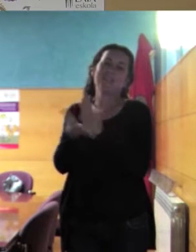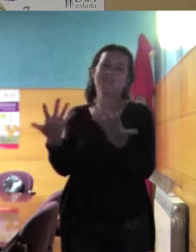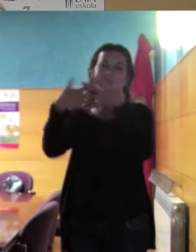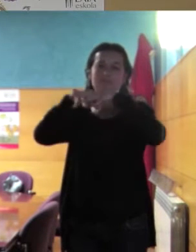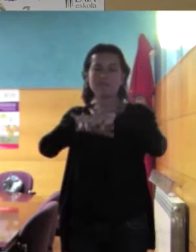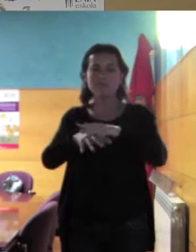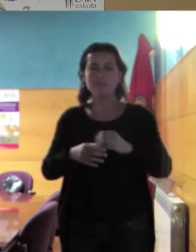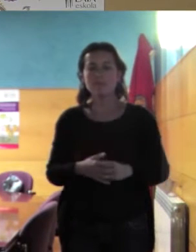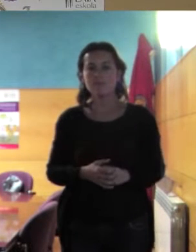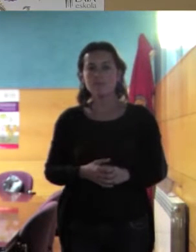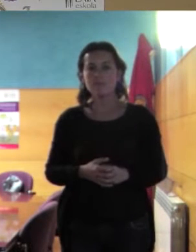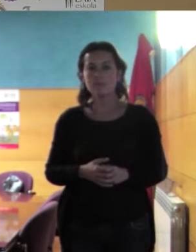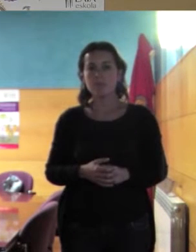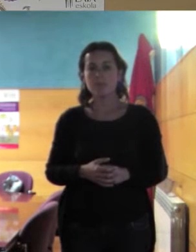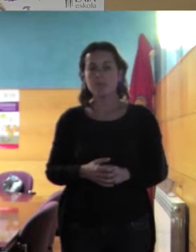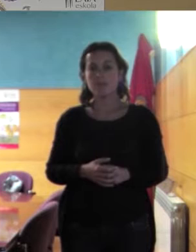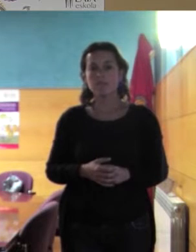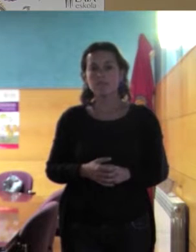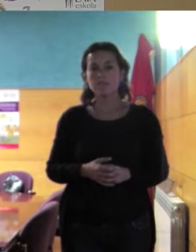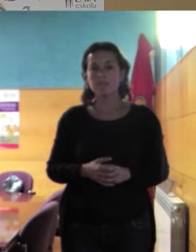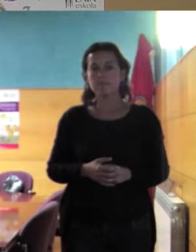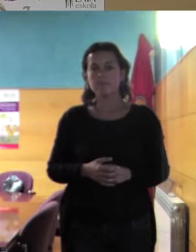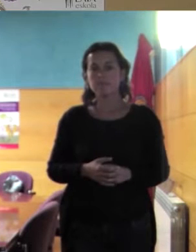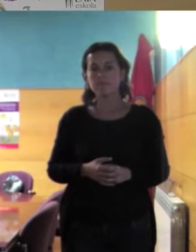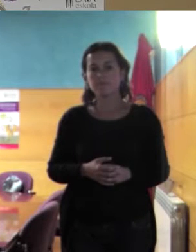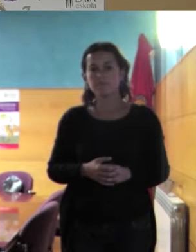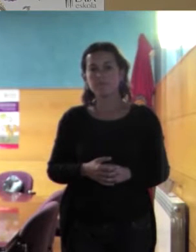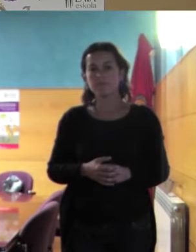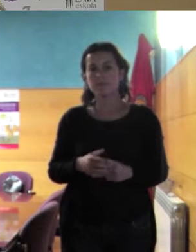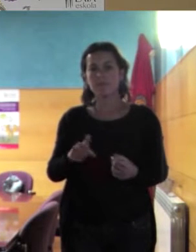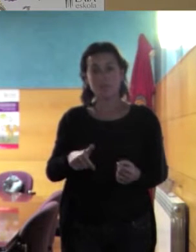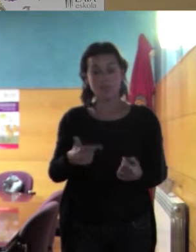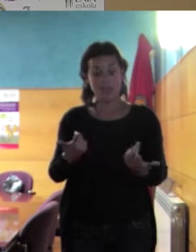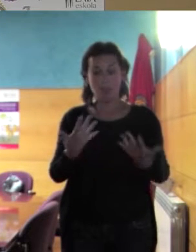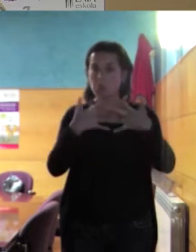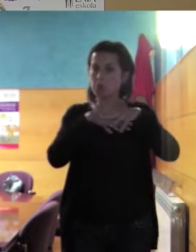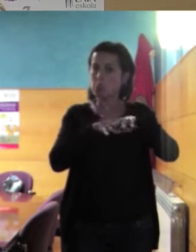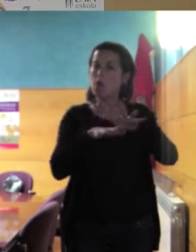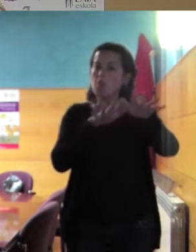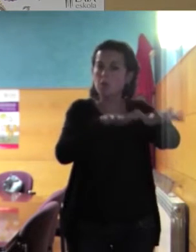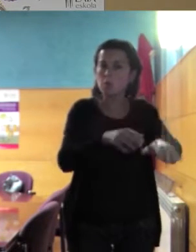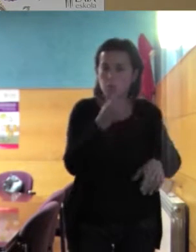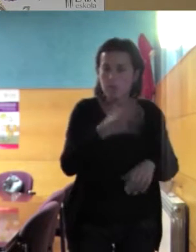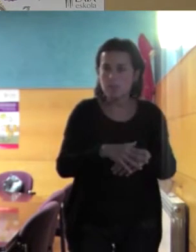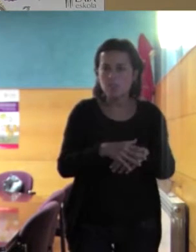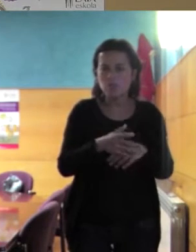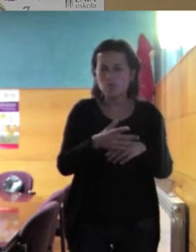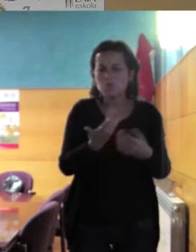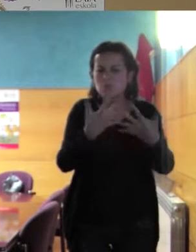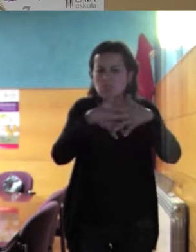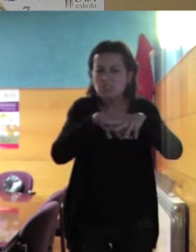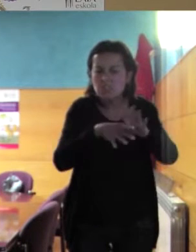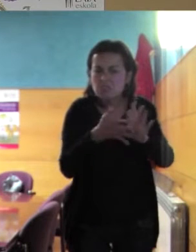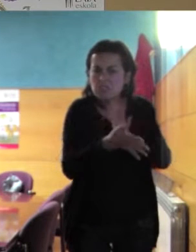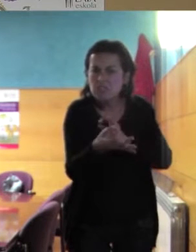Entonces, pues yo creo que aquí, pues decimos, bueno, estamos a favor de la integración, oiga, y usted que entiende por integración, ¿cuántas